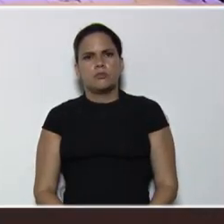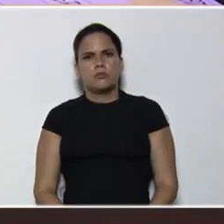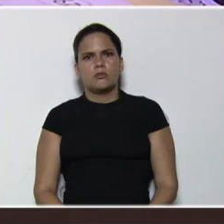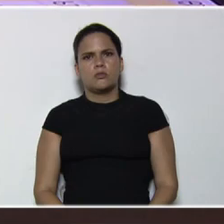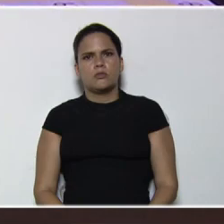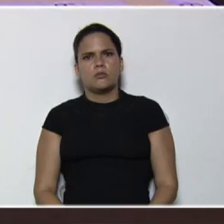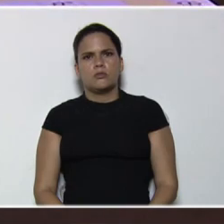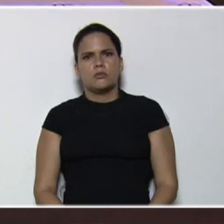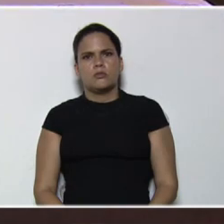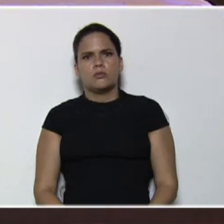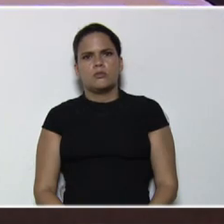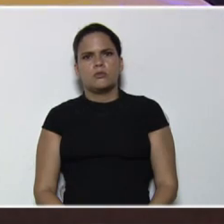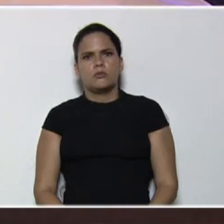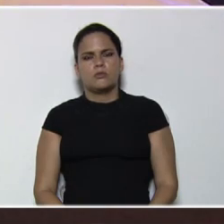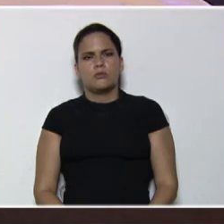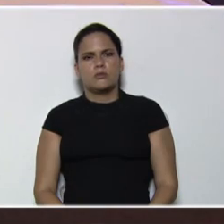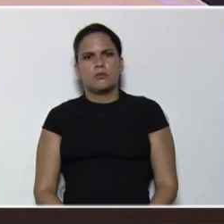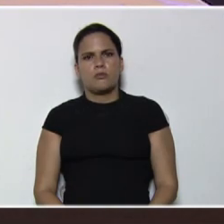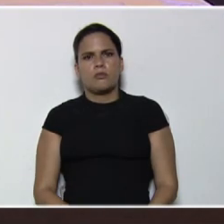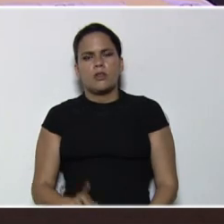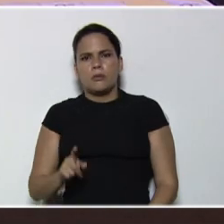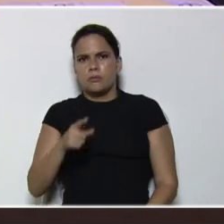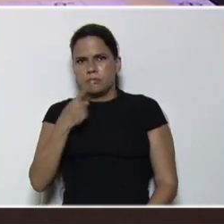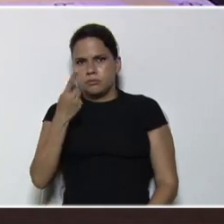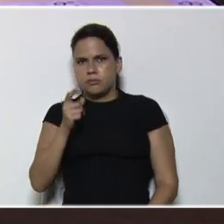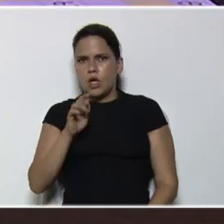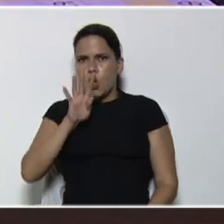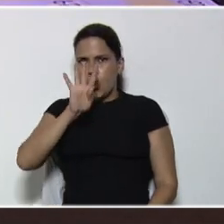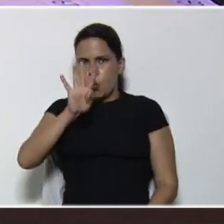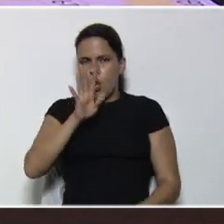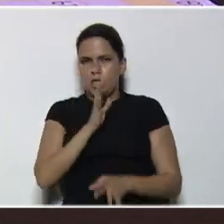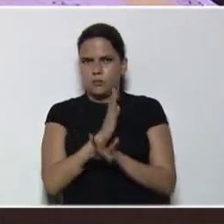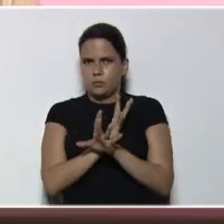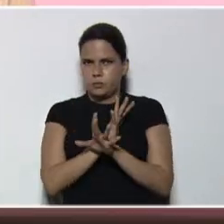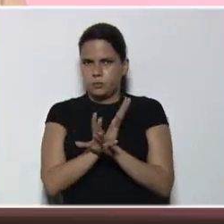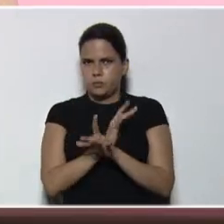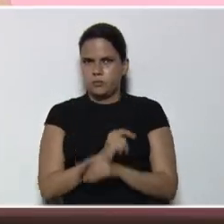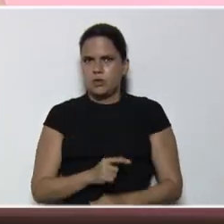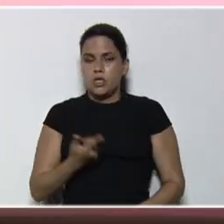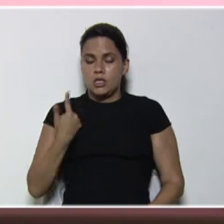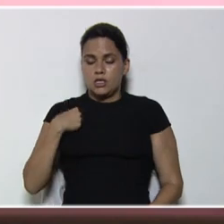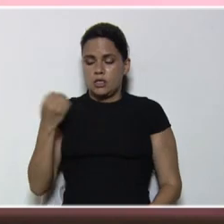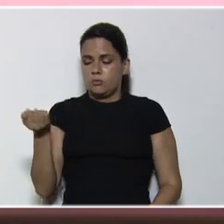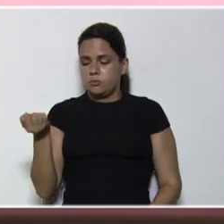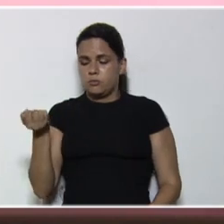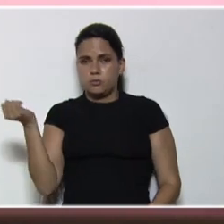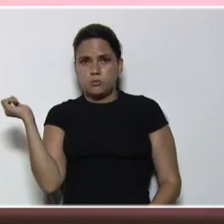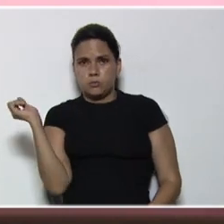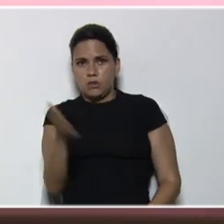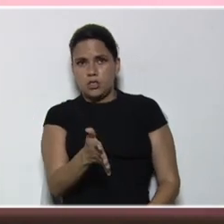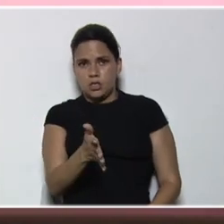en primer lugar, los cuatro, jugadores, tienen que lanzar el dado,